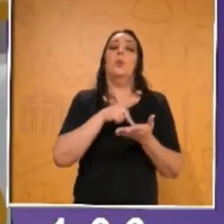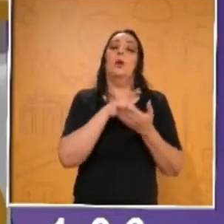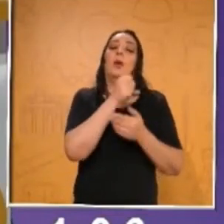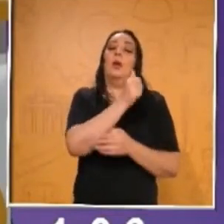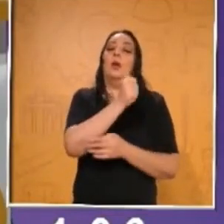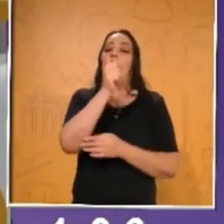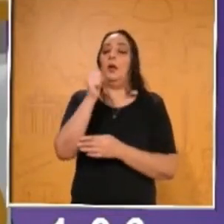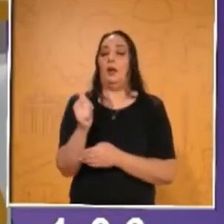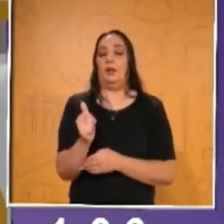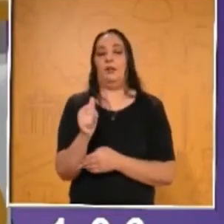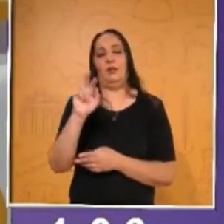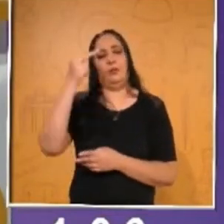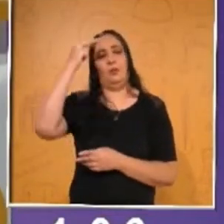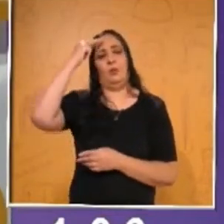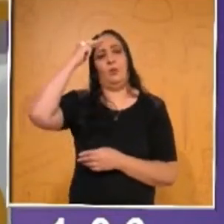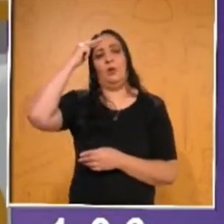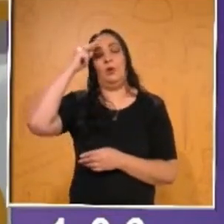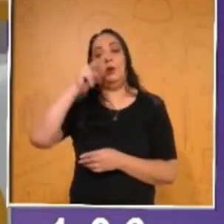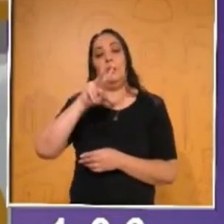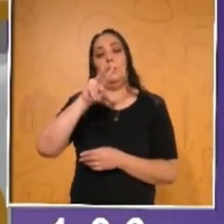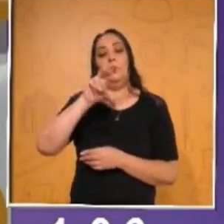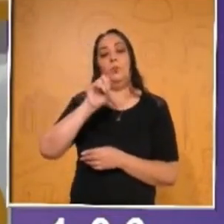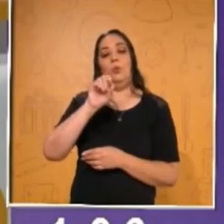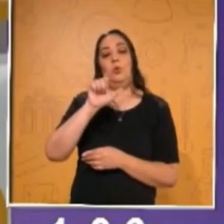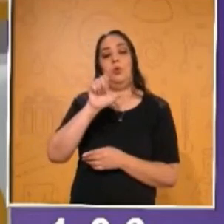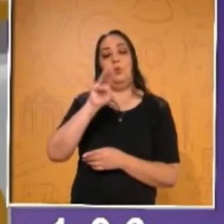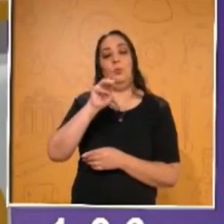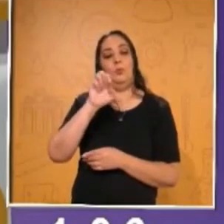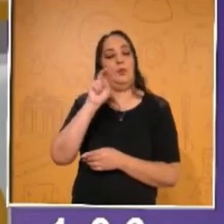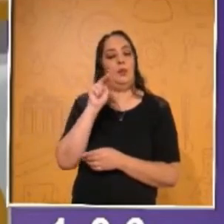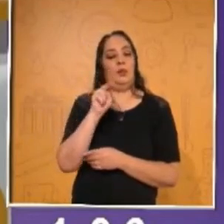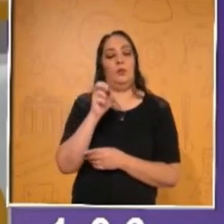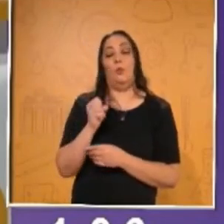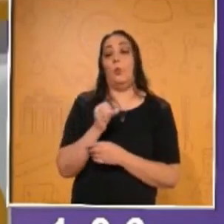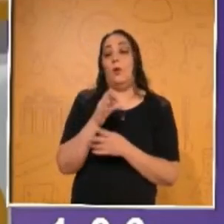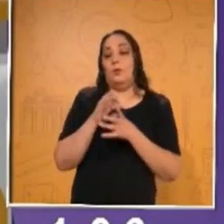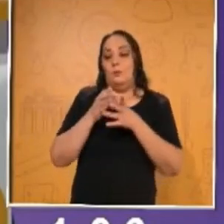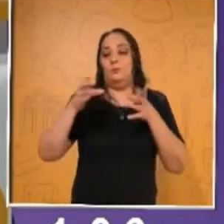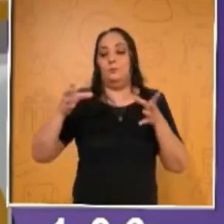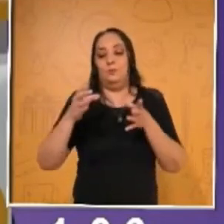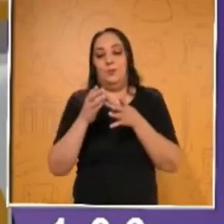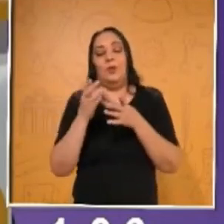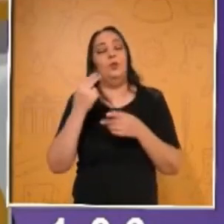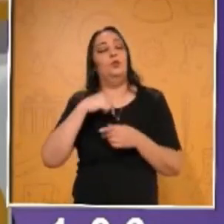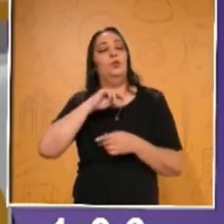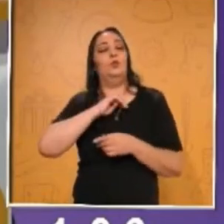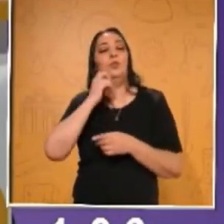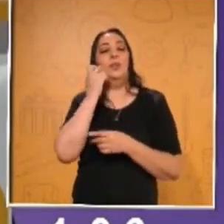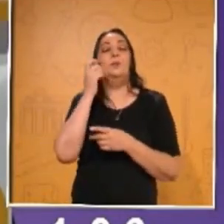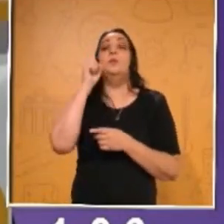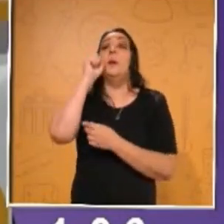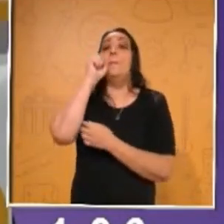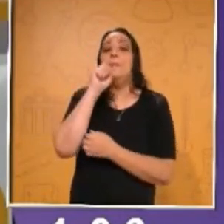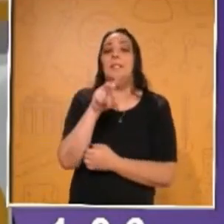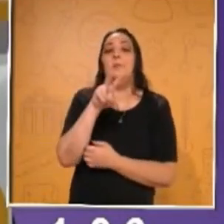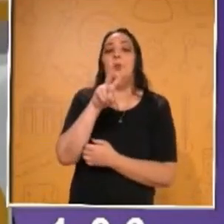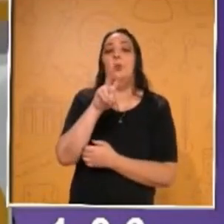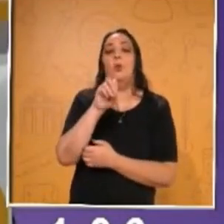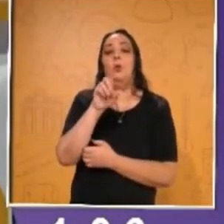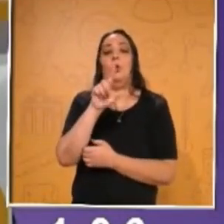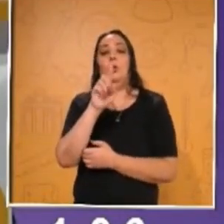uno. Te recordamos, el volumen es el espacio que ocupa. Tratamos aquí de que todo ocupara el mismo volumen